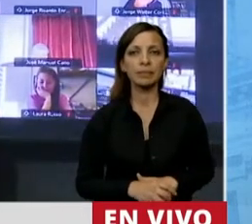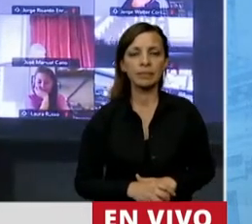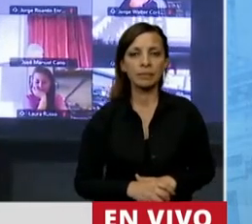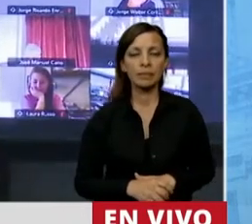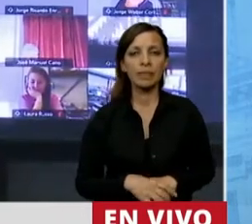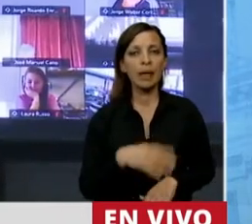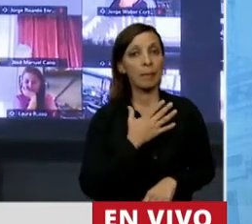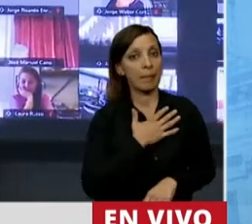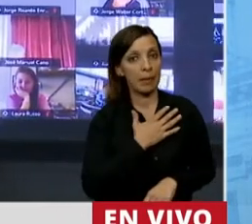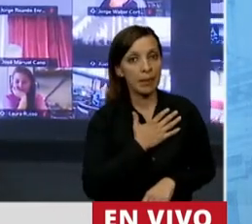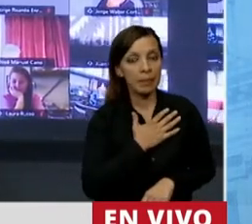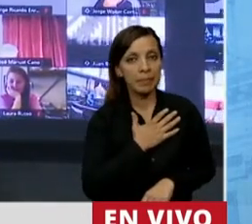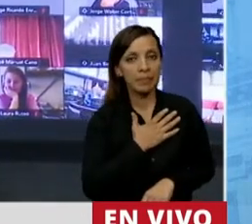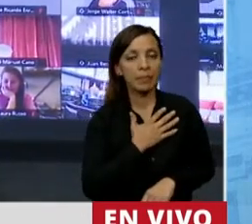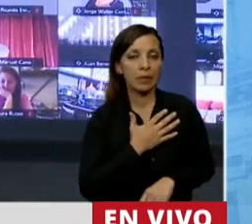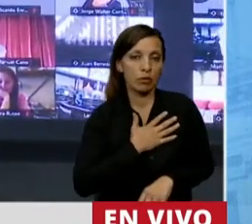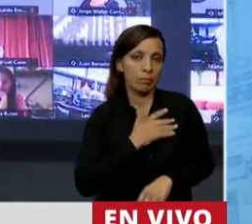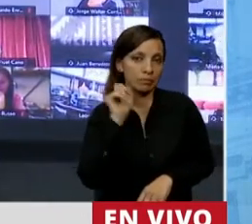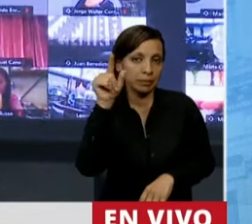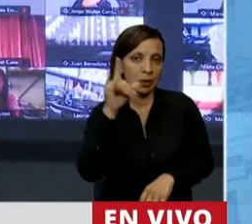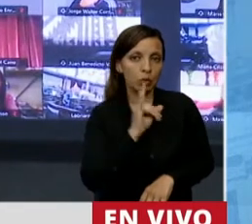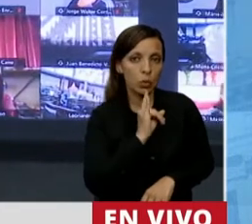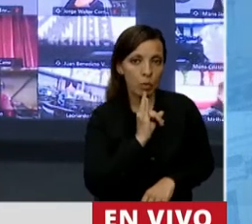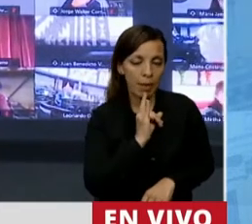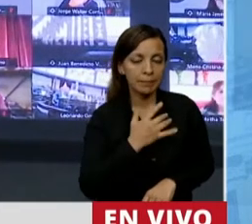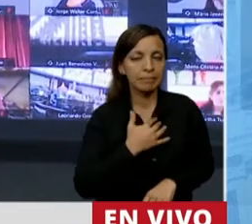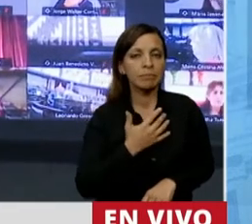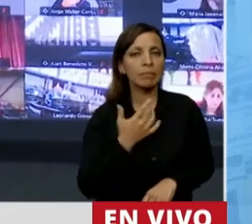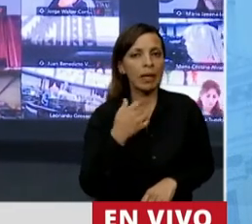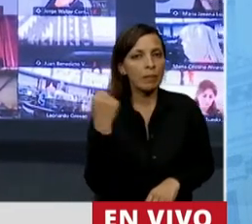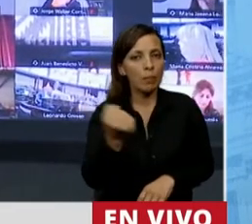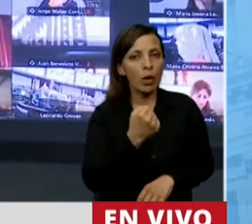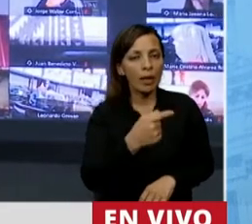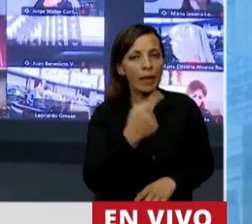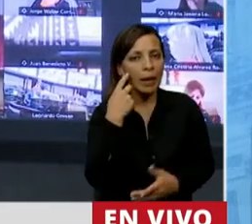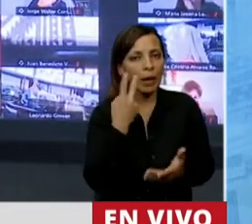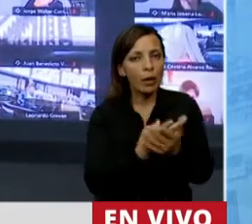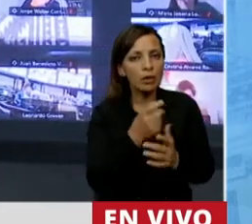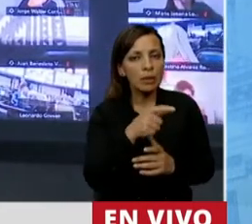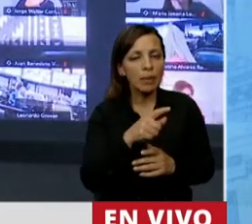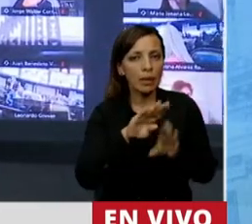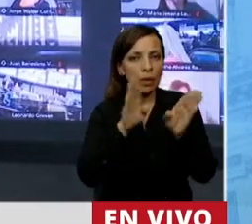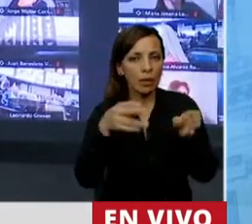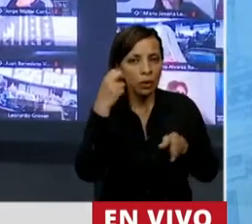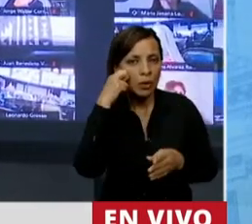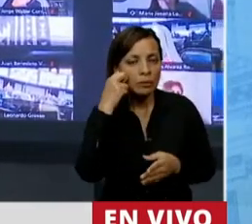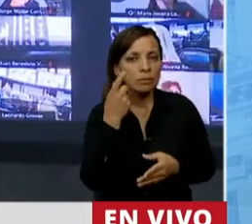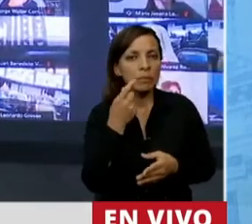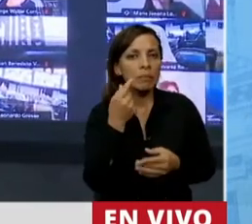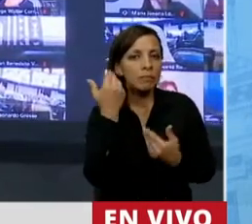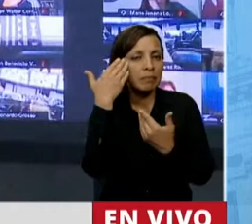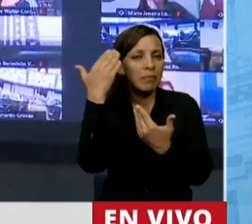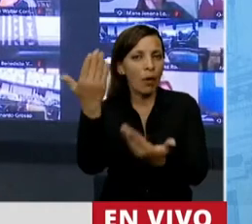Para mí, como tucumana, es importante este reconocimiento que estamos haciendo en esta Cámara a